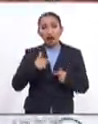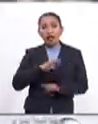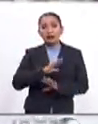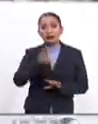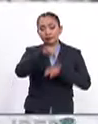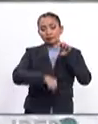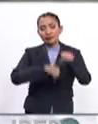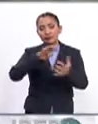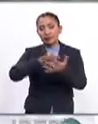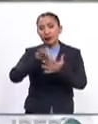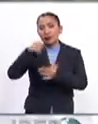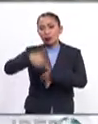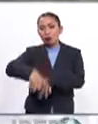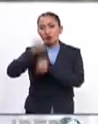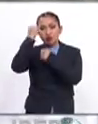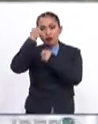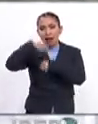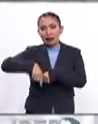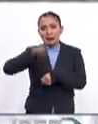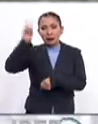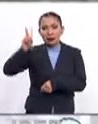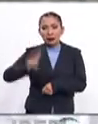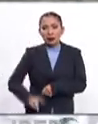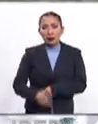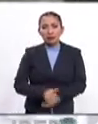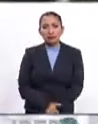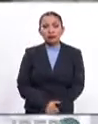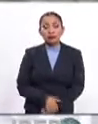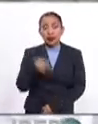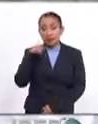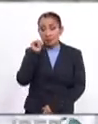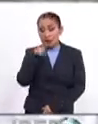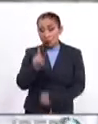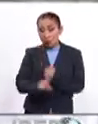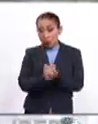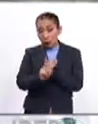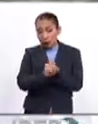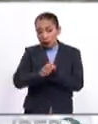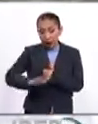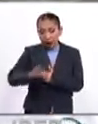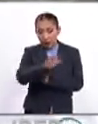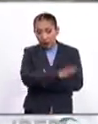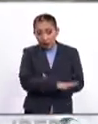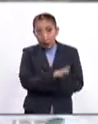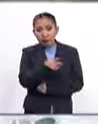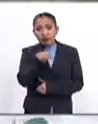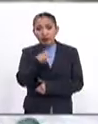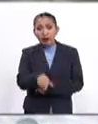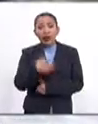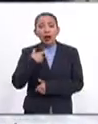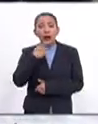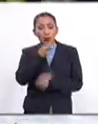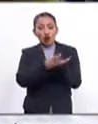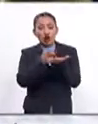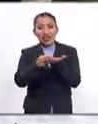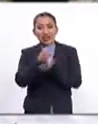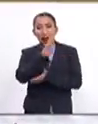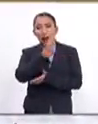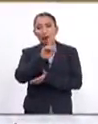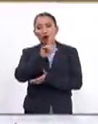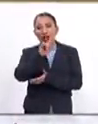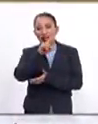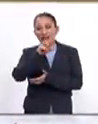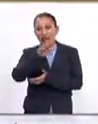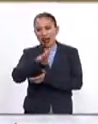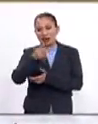personas detenidas durante las protestas aquí en ese país, en Venezuela. En medio de esta situación, el bolívar, la moneda